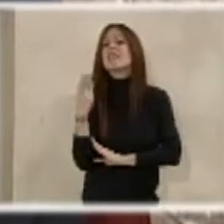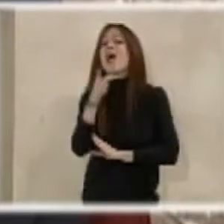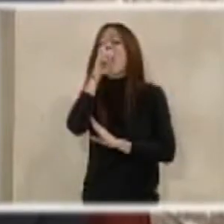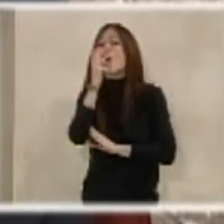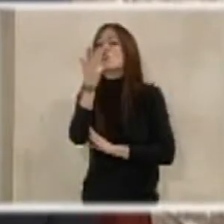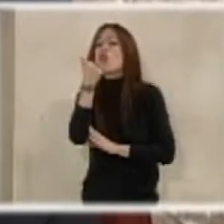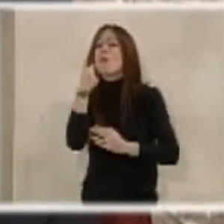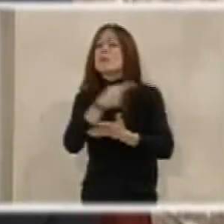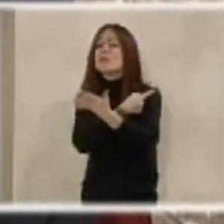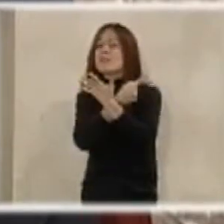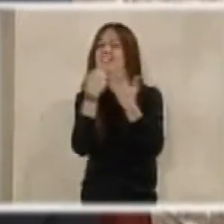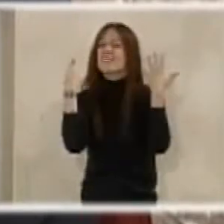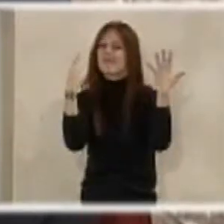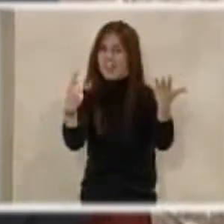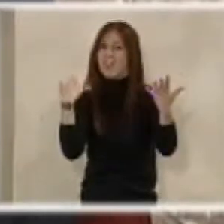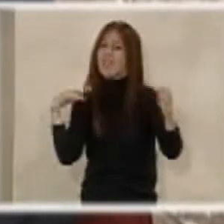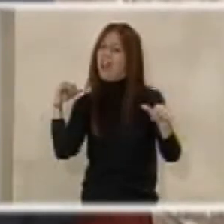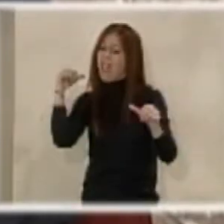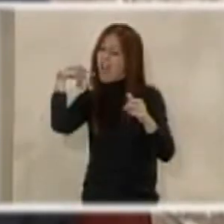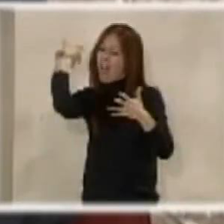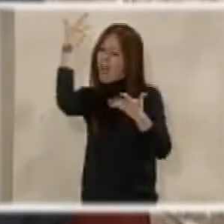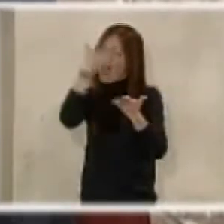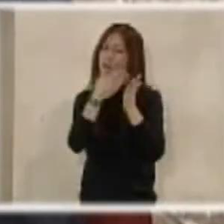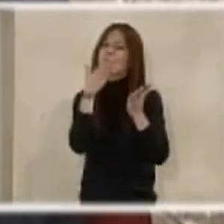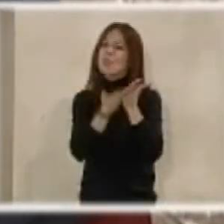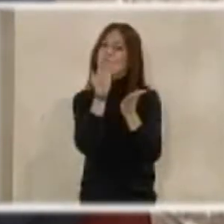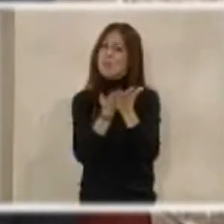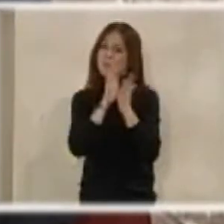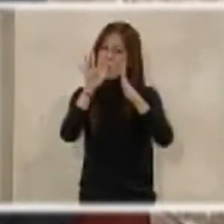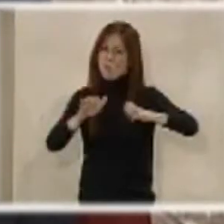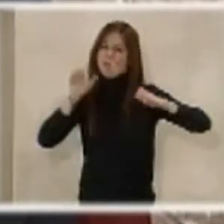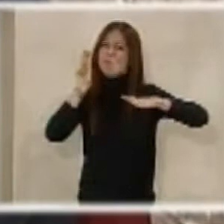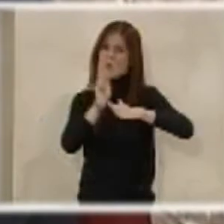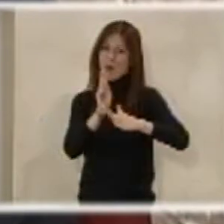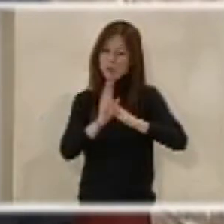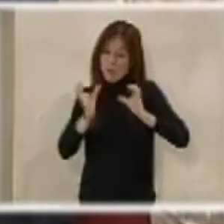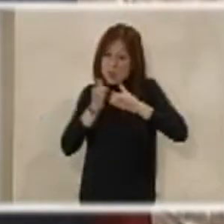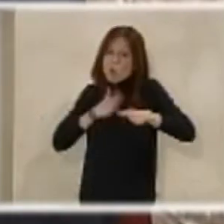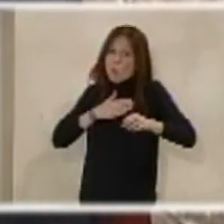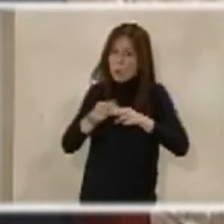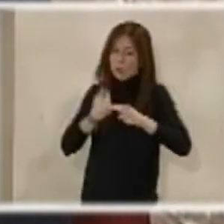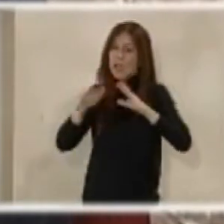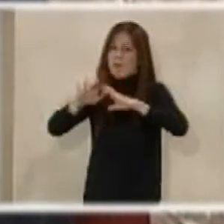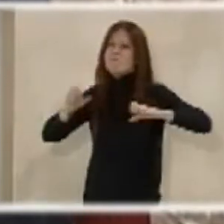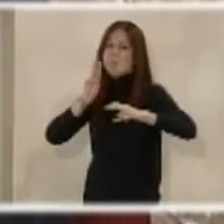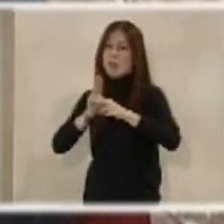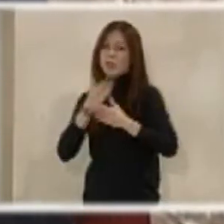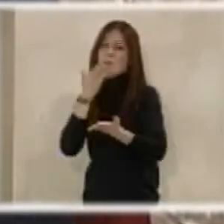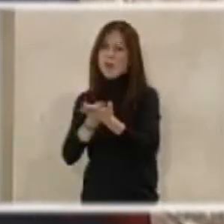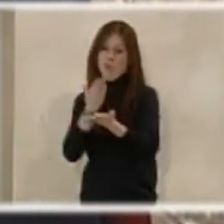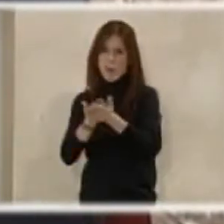el 2006 llevámoslos planteando las modificaciones en el Parlamento, mi grupo. Y fíjese si no nos